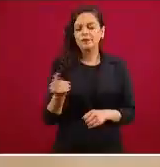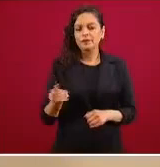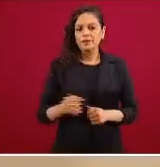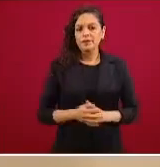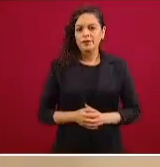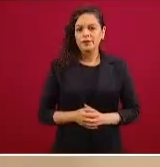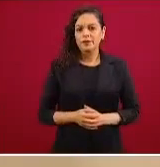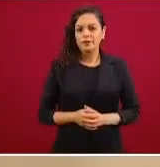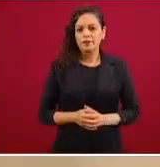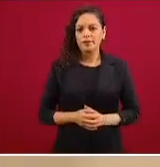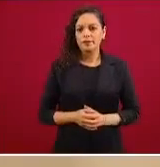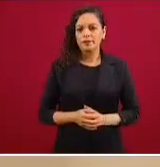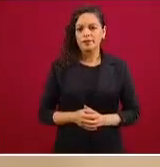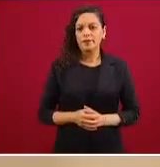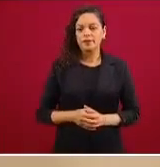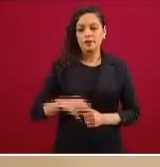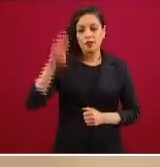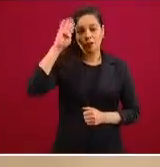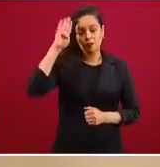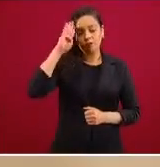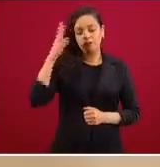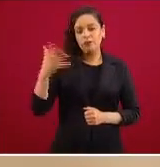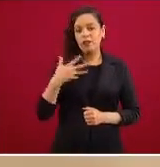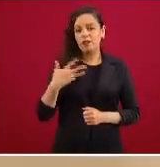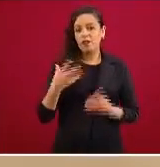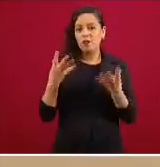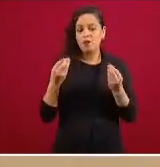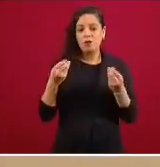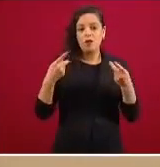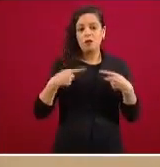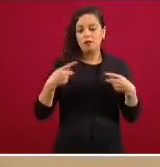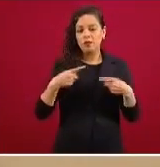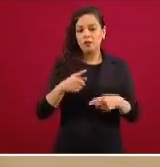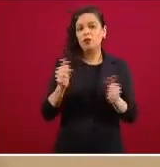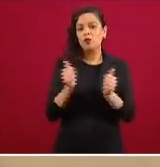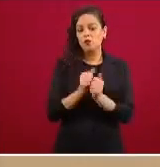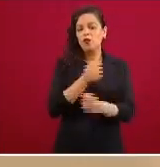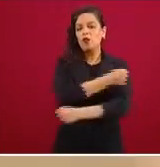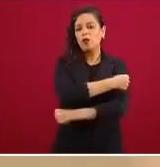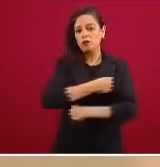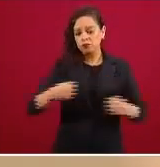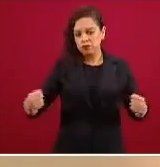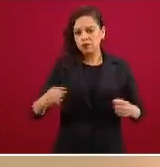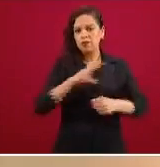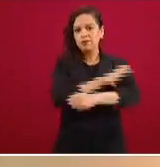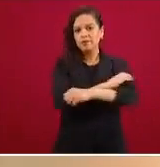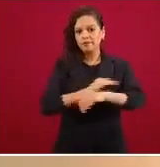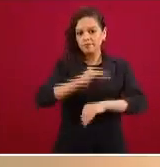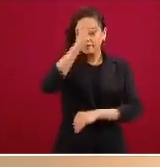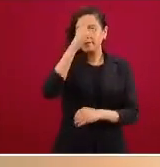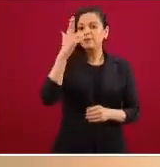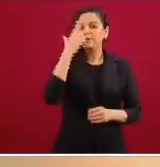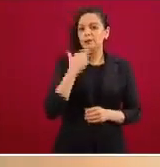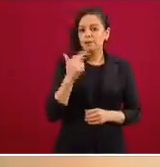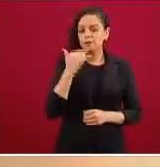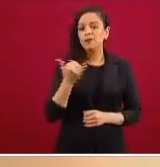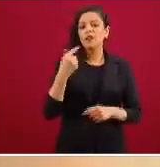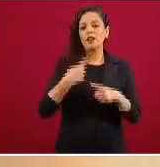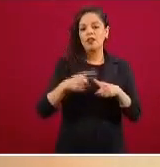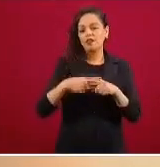epidemia de obesidad diabetes hipertensión y las distintas enfermedades crónicas